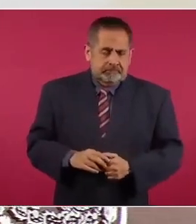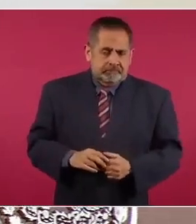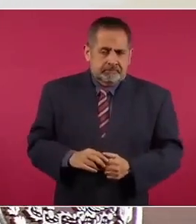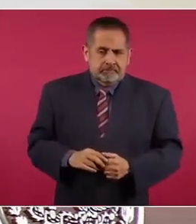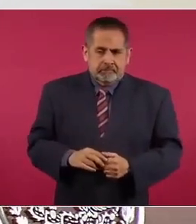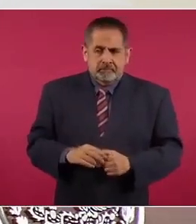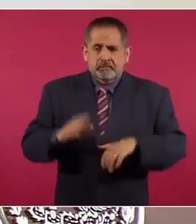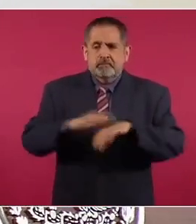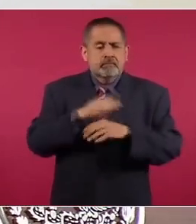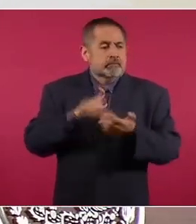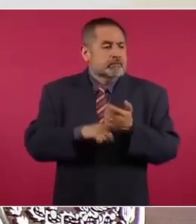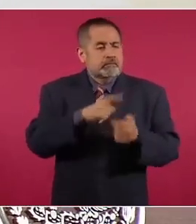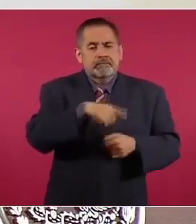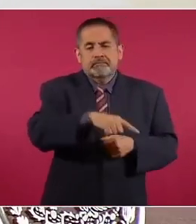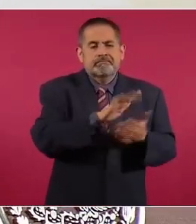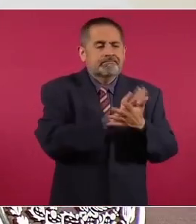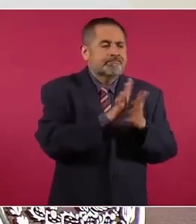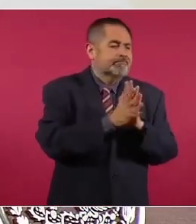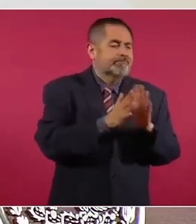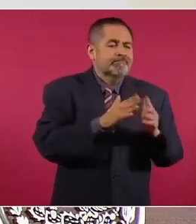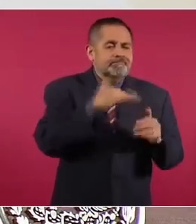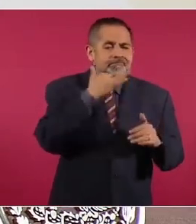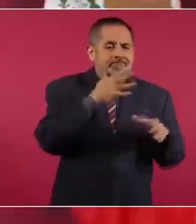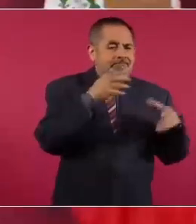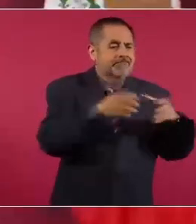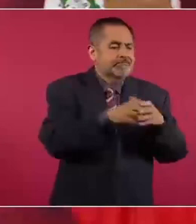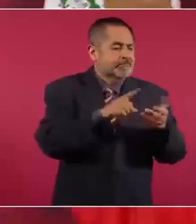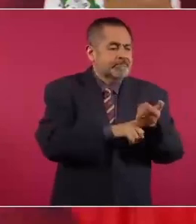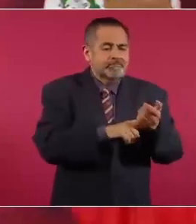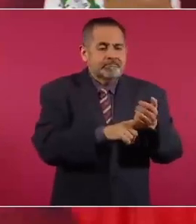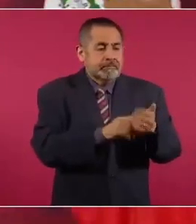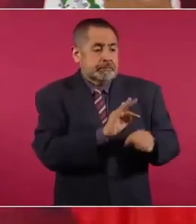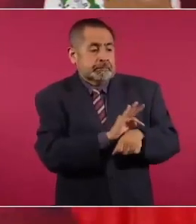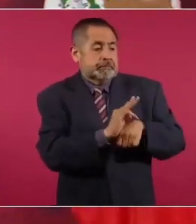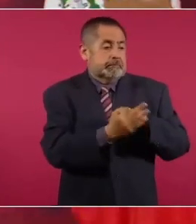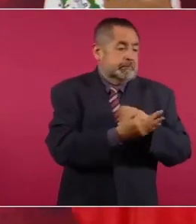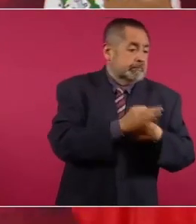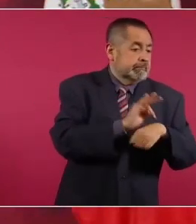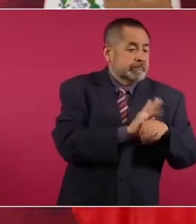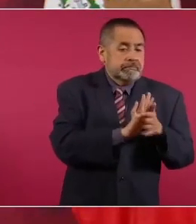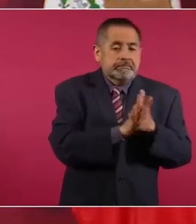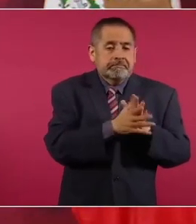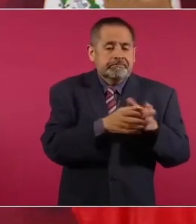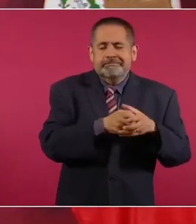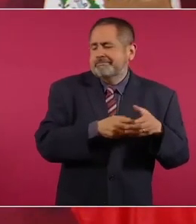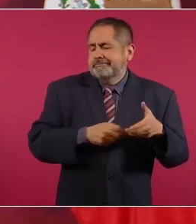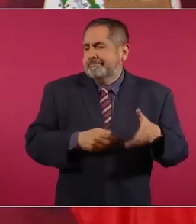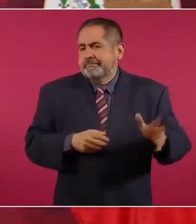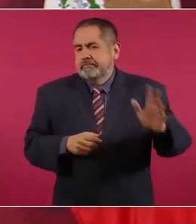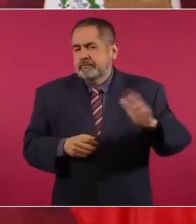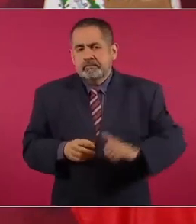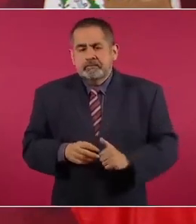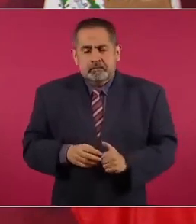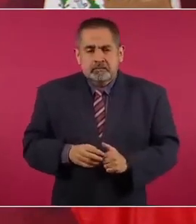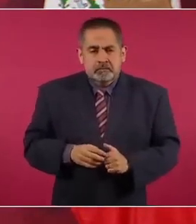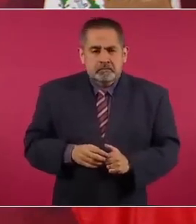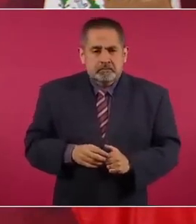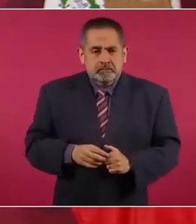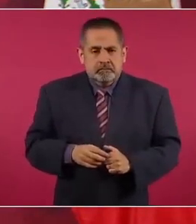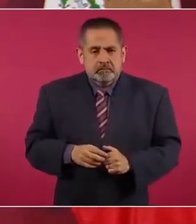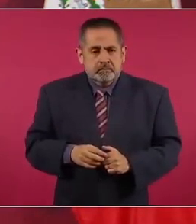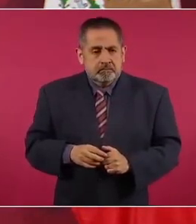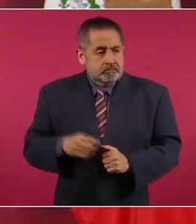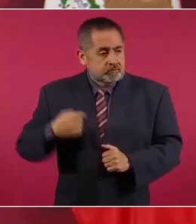la red de componendas y de complicidades si hemos podido nosotros